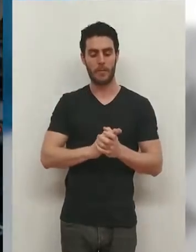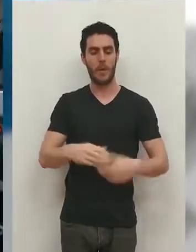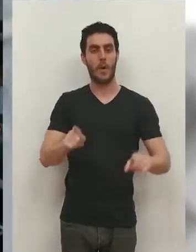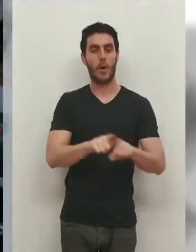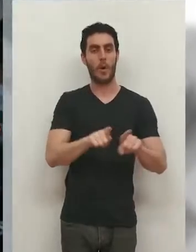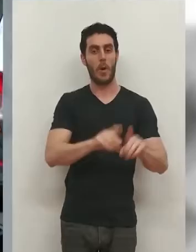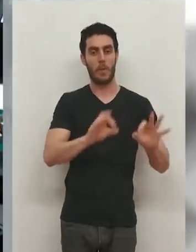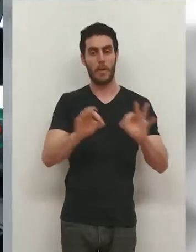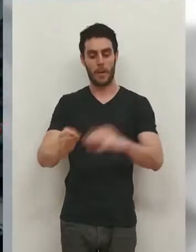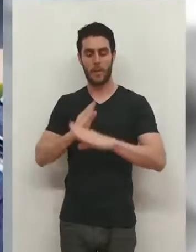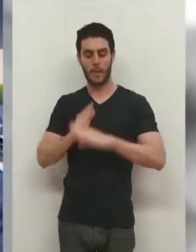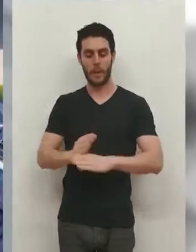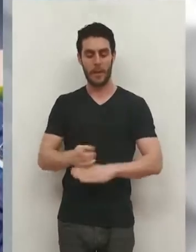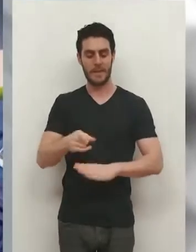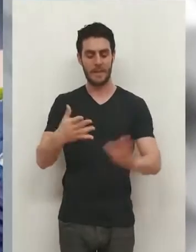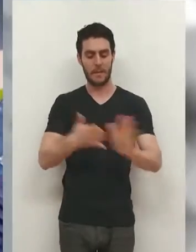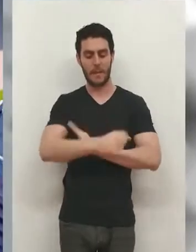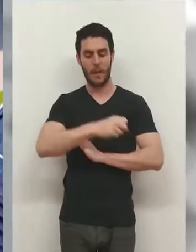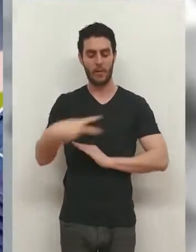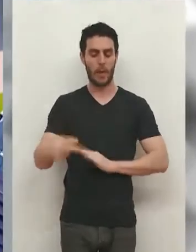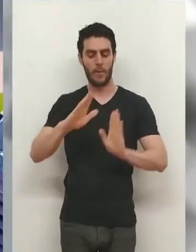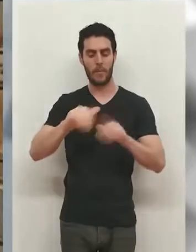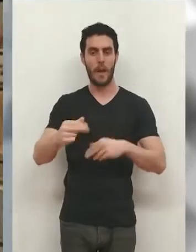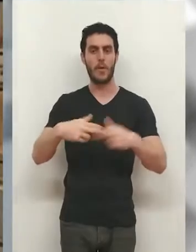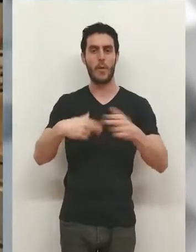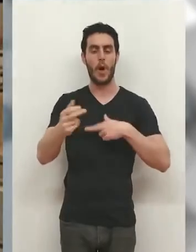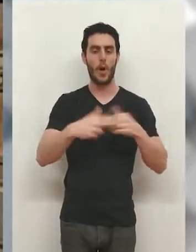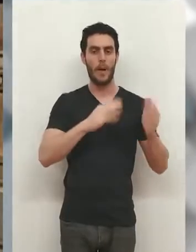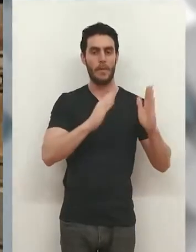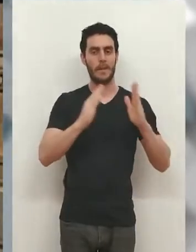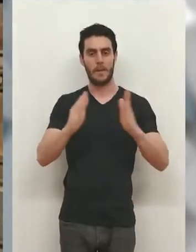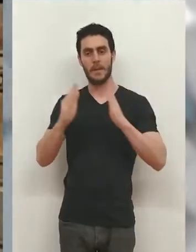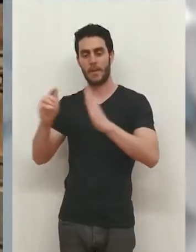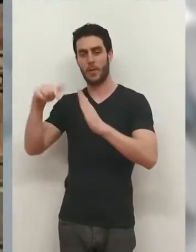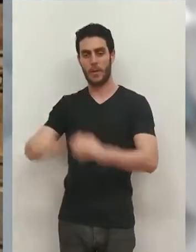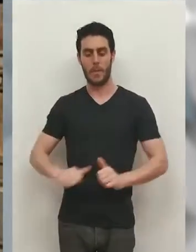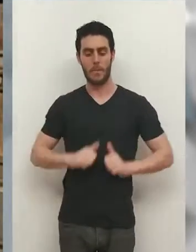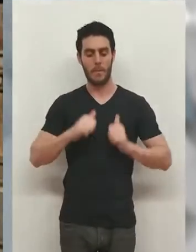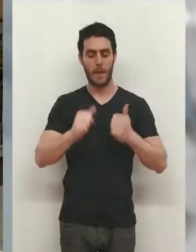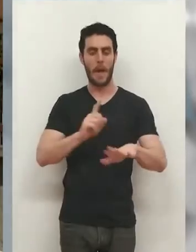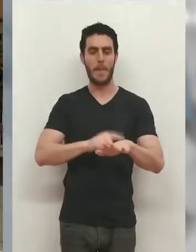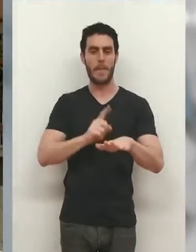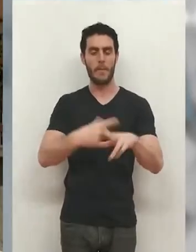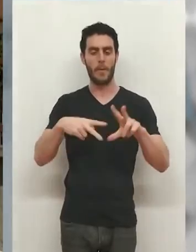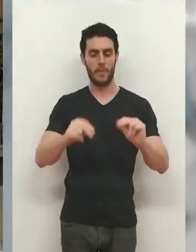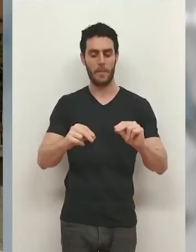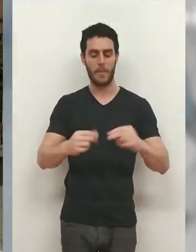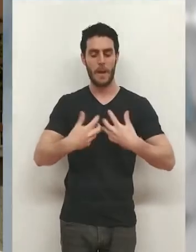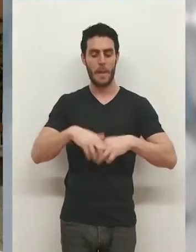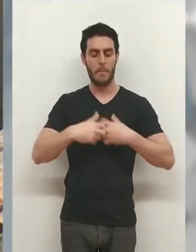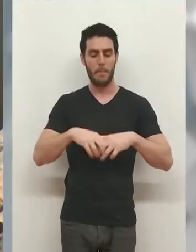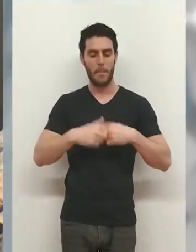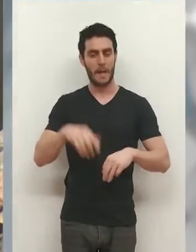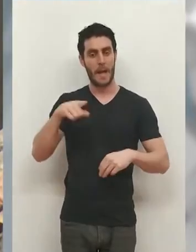pues de acuerdo a la planificación establecida. Este será el resultado final de una obra que va por fases y que hoy ha iniciado su tiempo determinante.